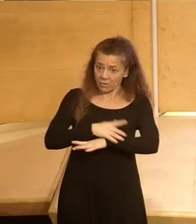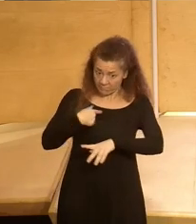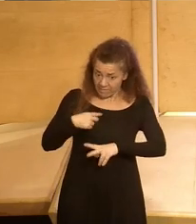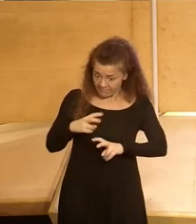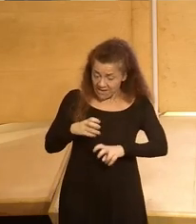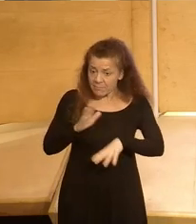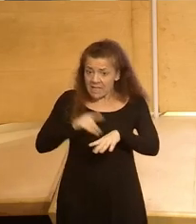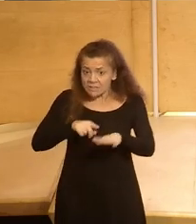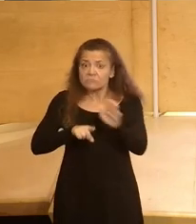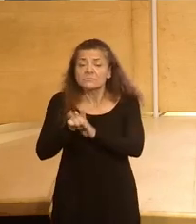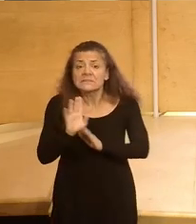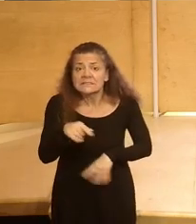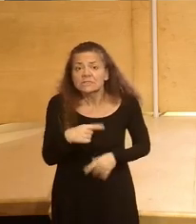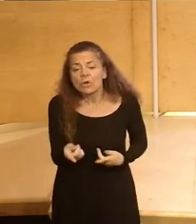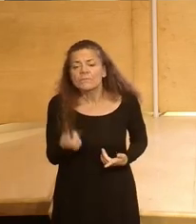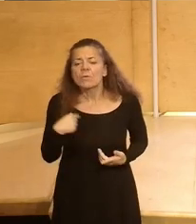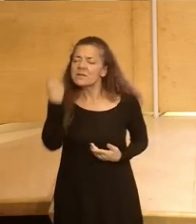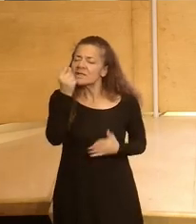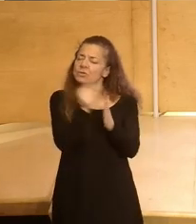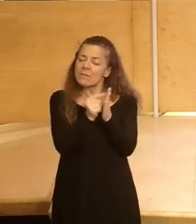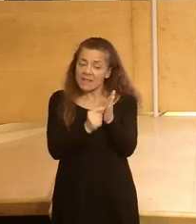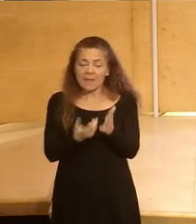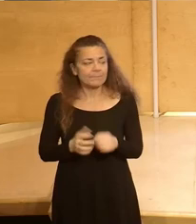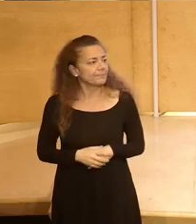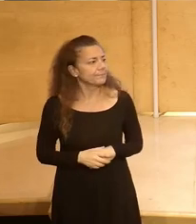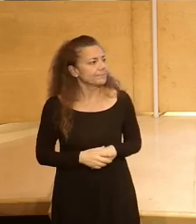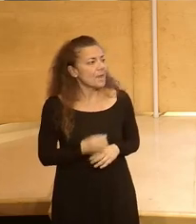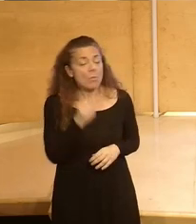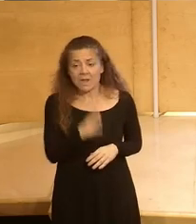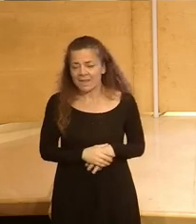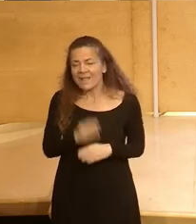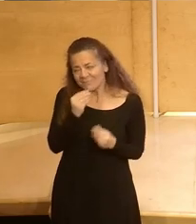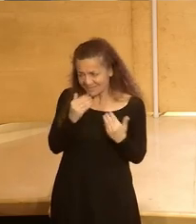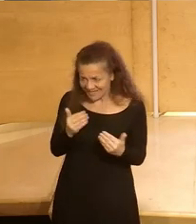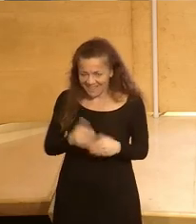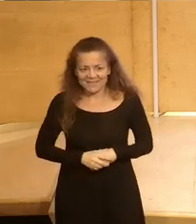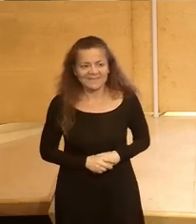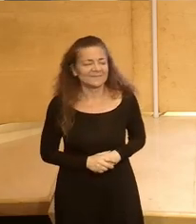sacar eso adelante? ¿no? entonces lo veis como una medida buena muchas gracias